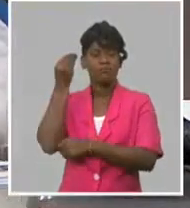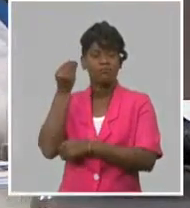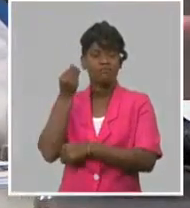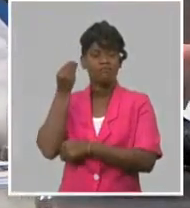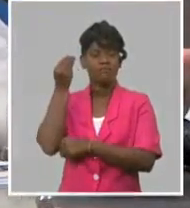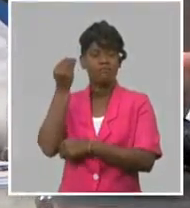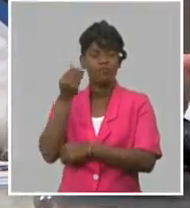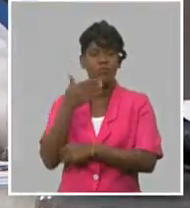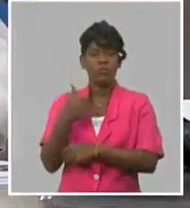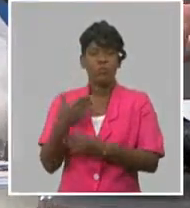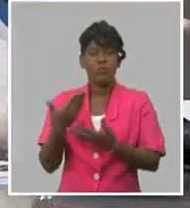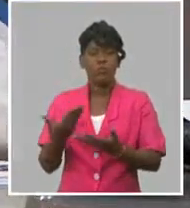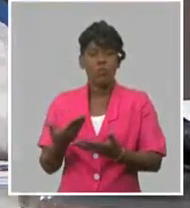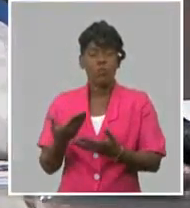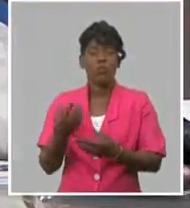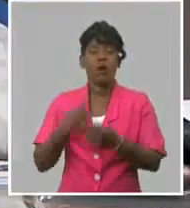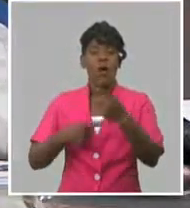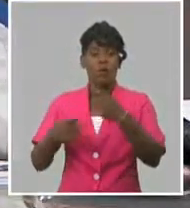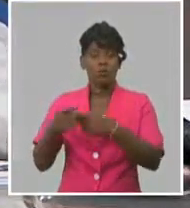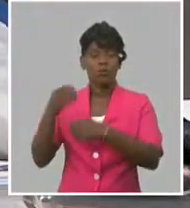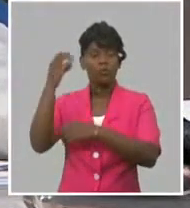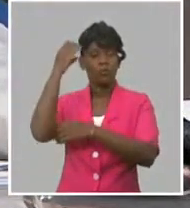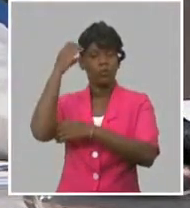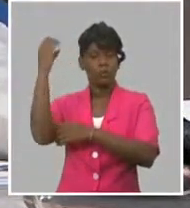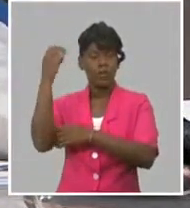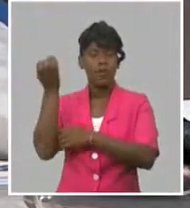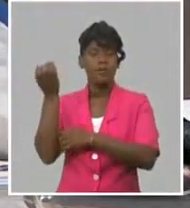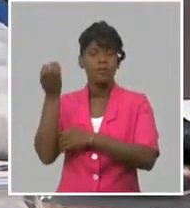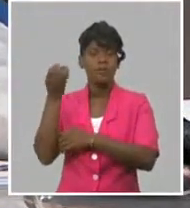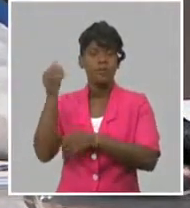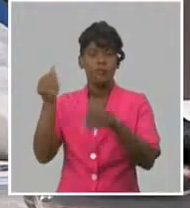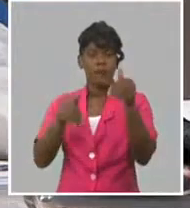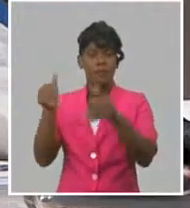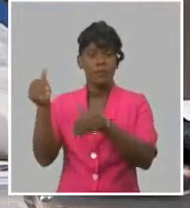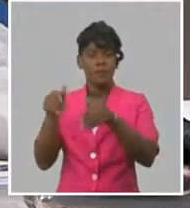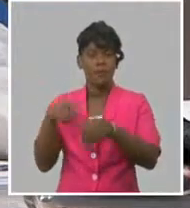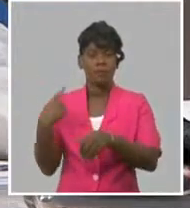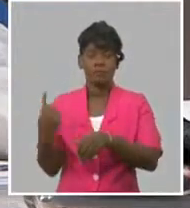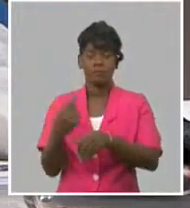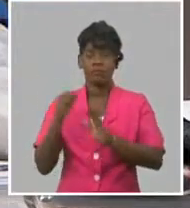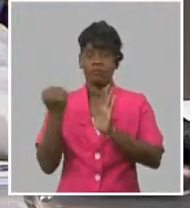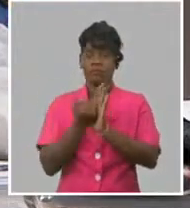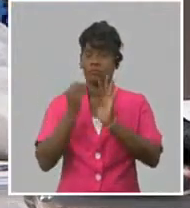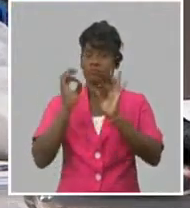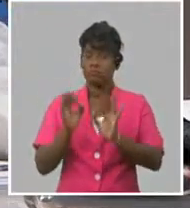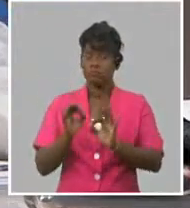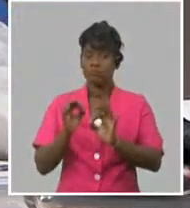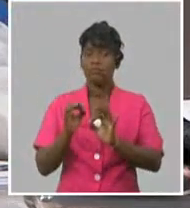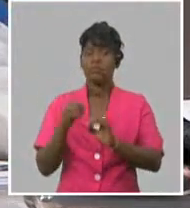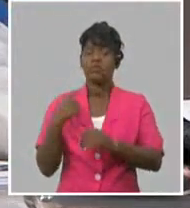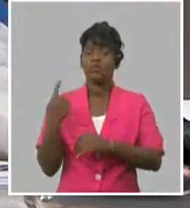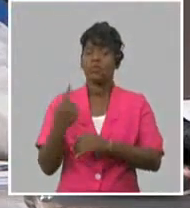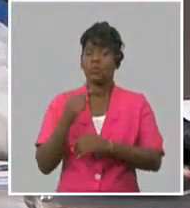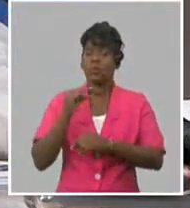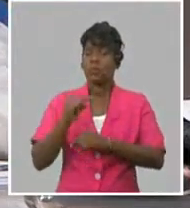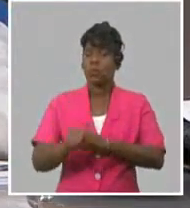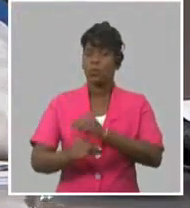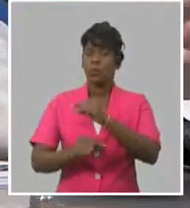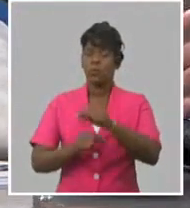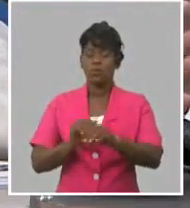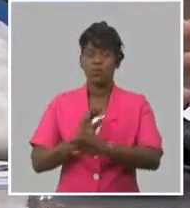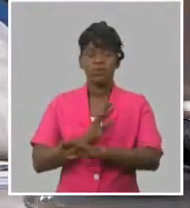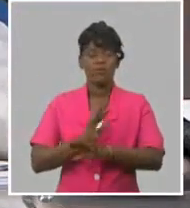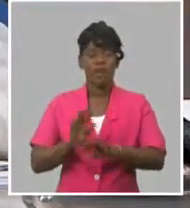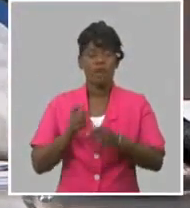y los órganos colegiales del gobierno que han aprobado estos temas, un poco que se ha llegado a la